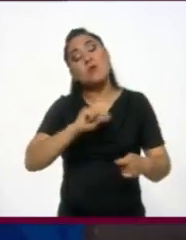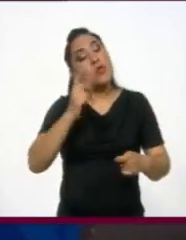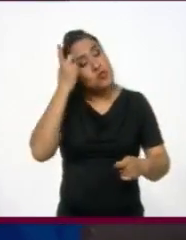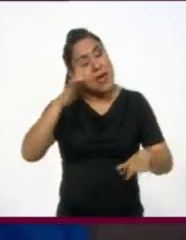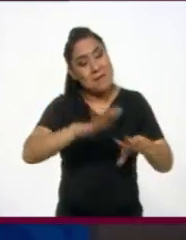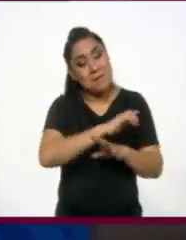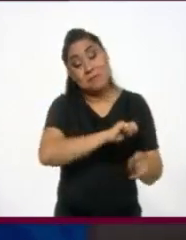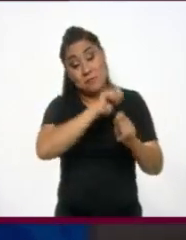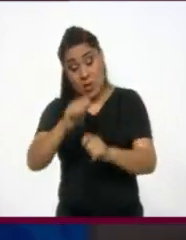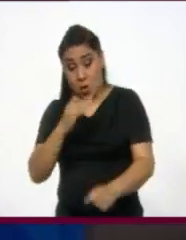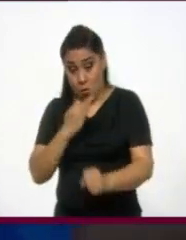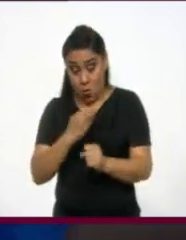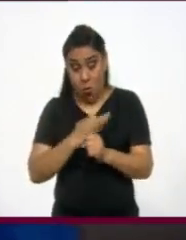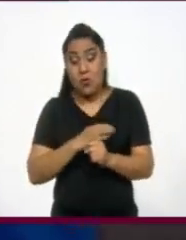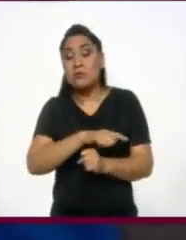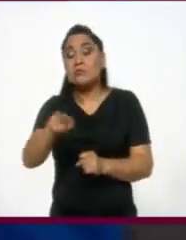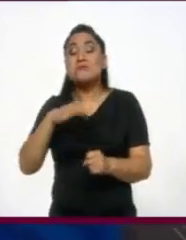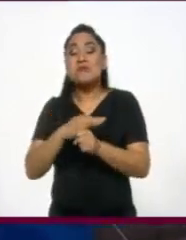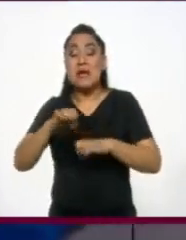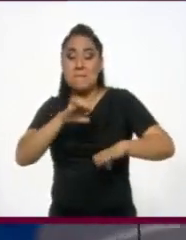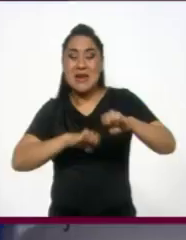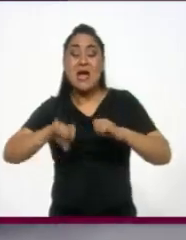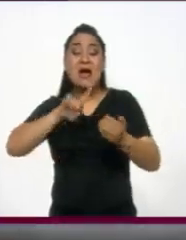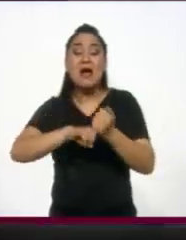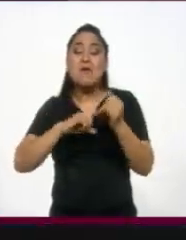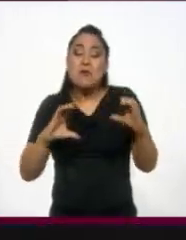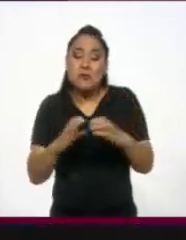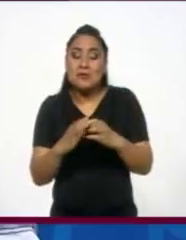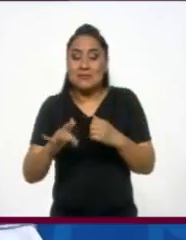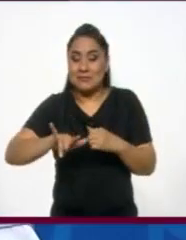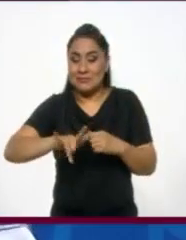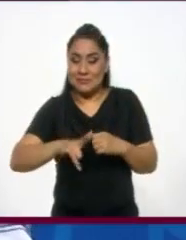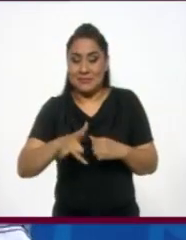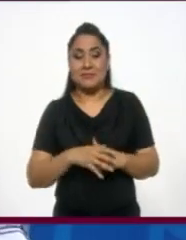dueños y actualmente es de las pocas compañías de títeres en el mundo.